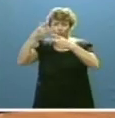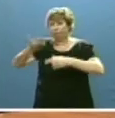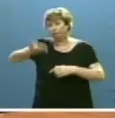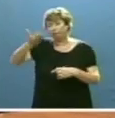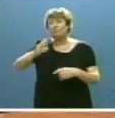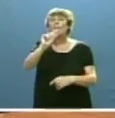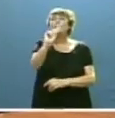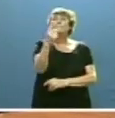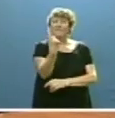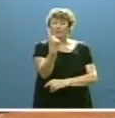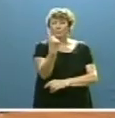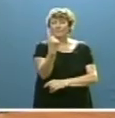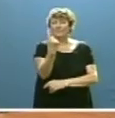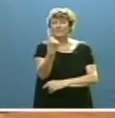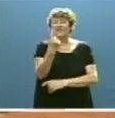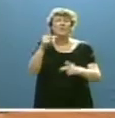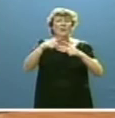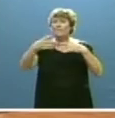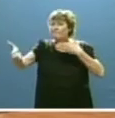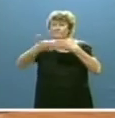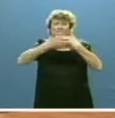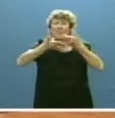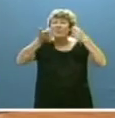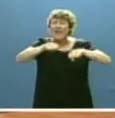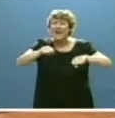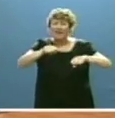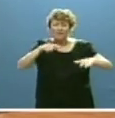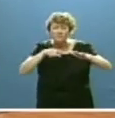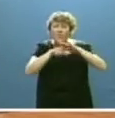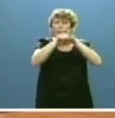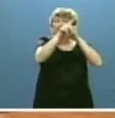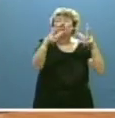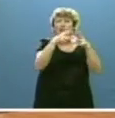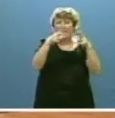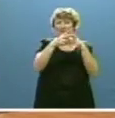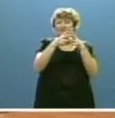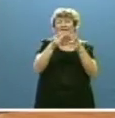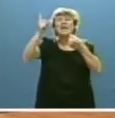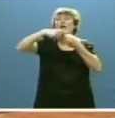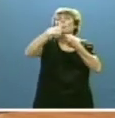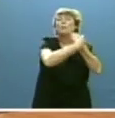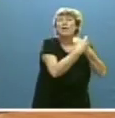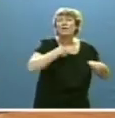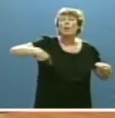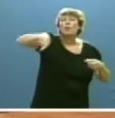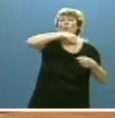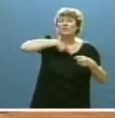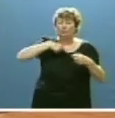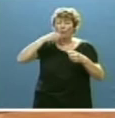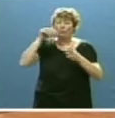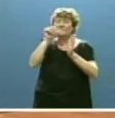El primero, blindar avances sociales, incorporando a nuestro estatuto el compromiso